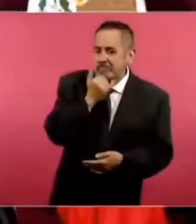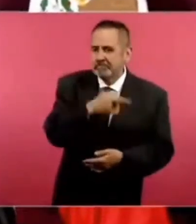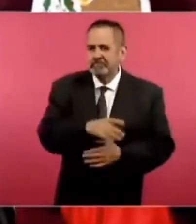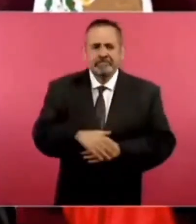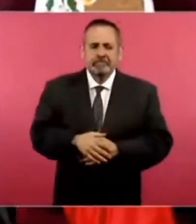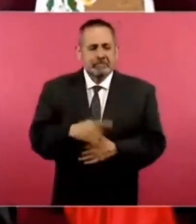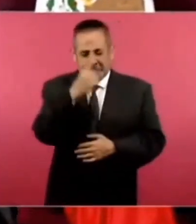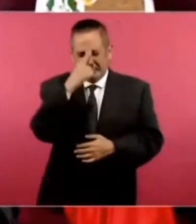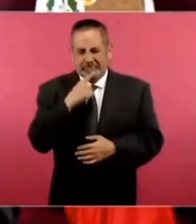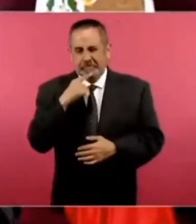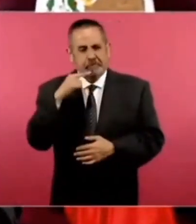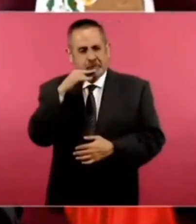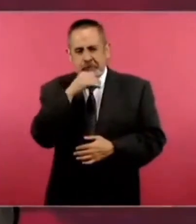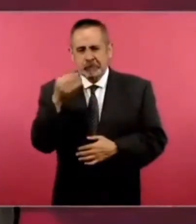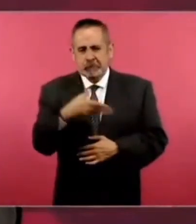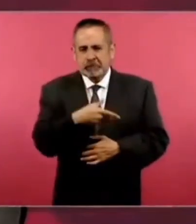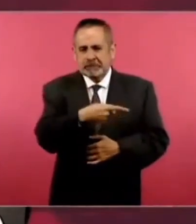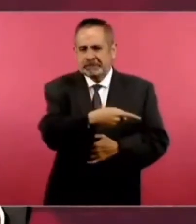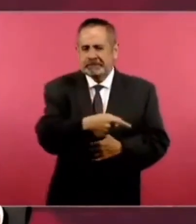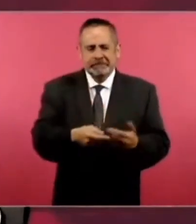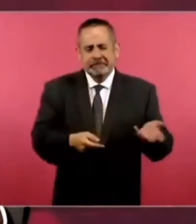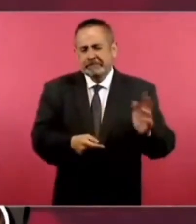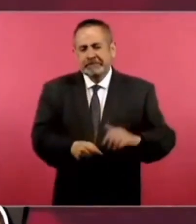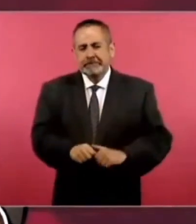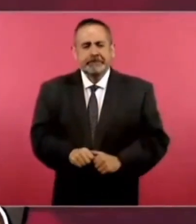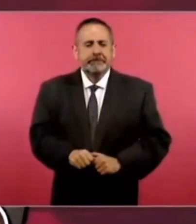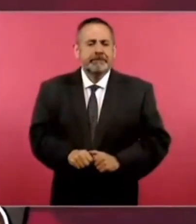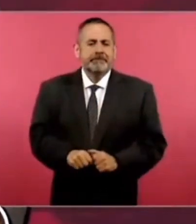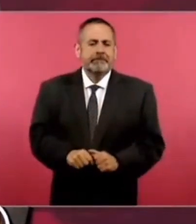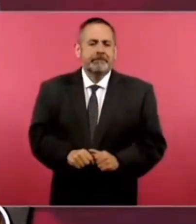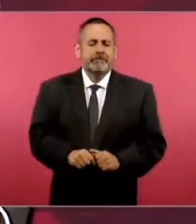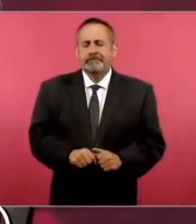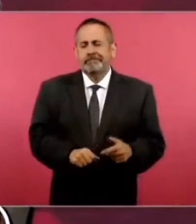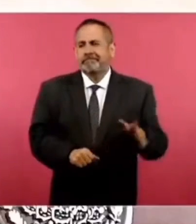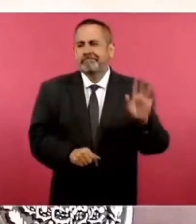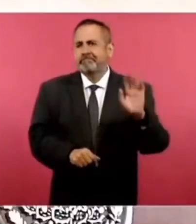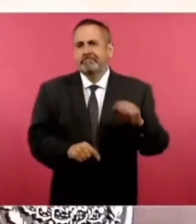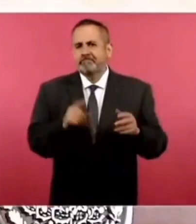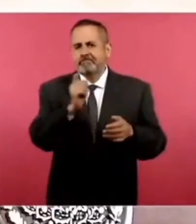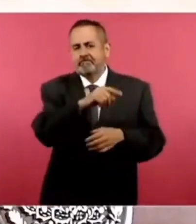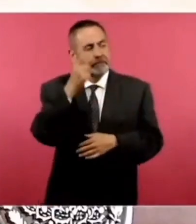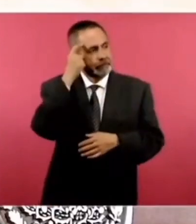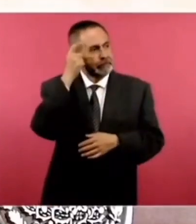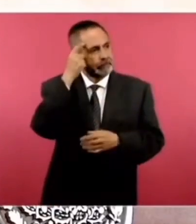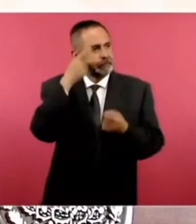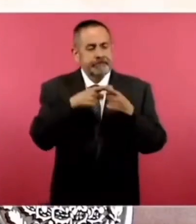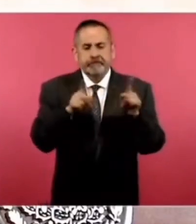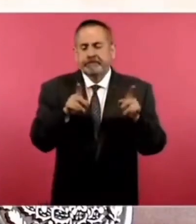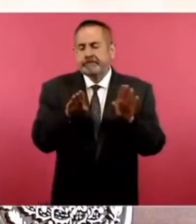cínicos y es otro su propósito ocurrió ocurrió se